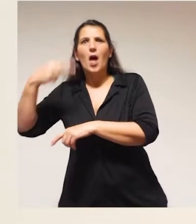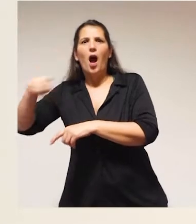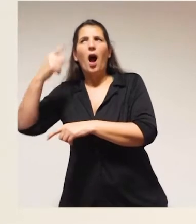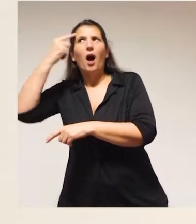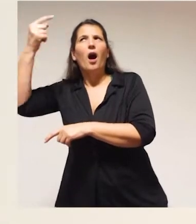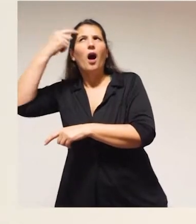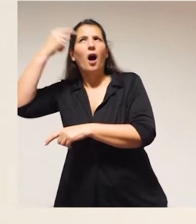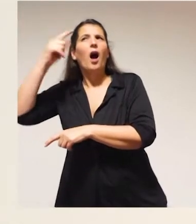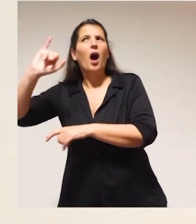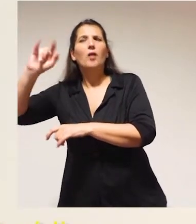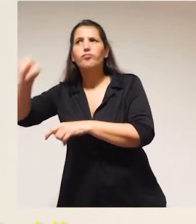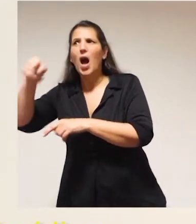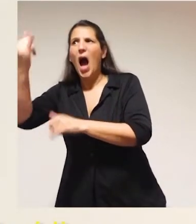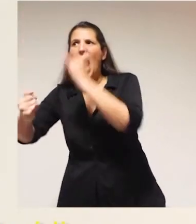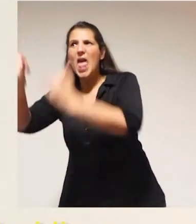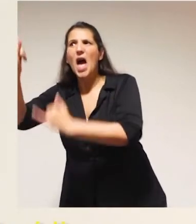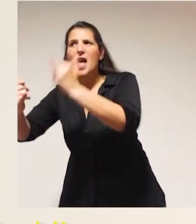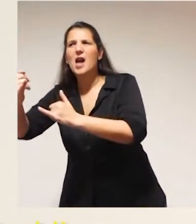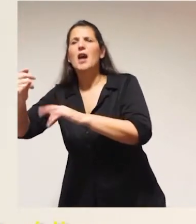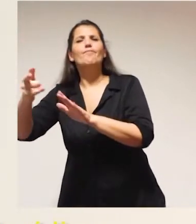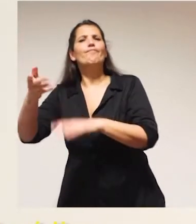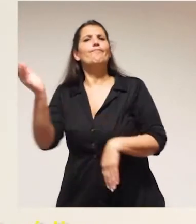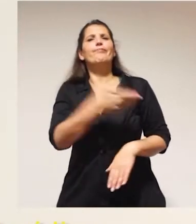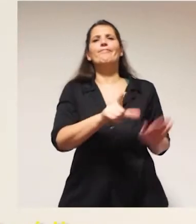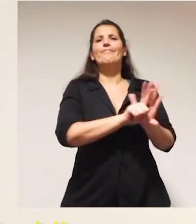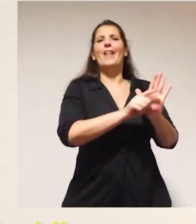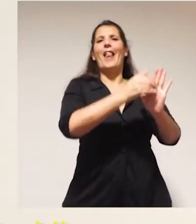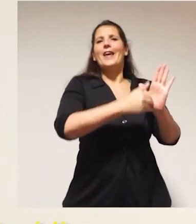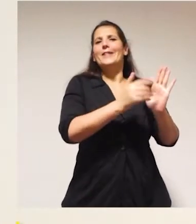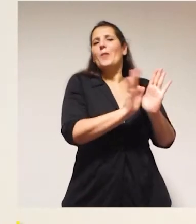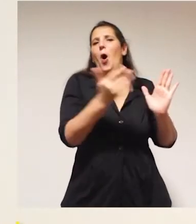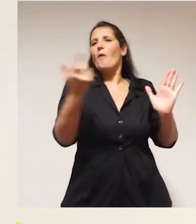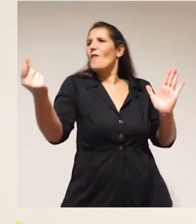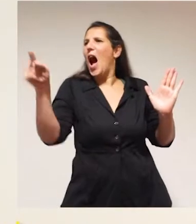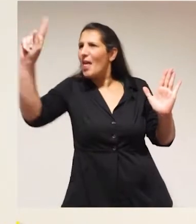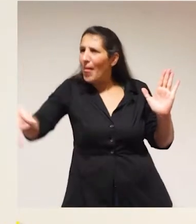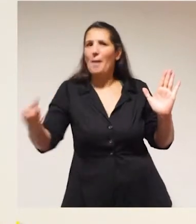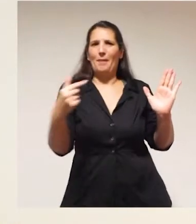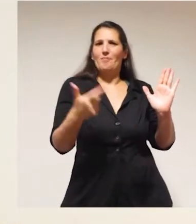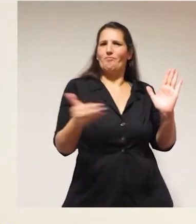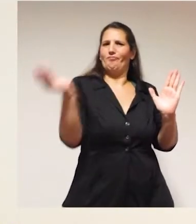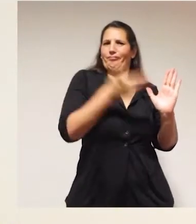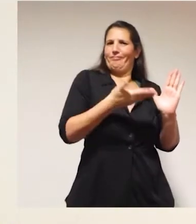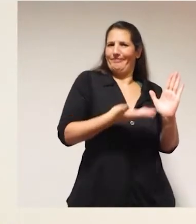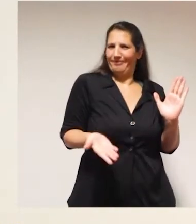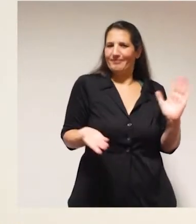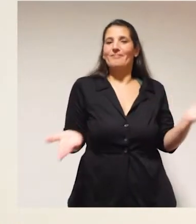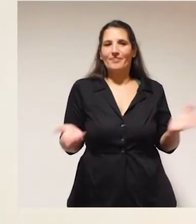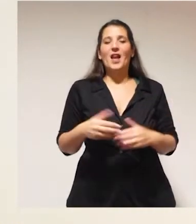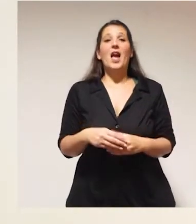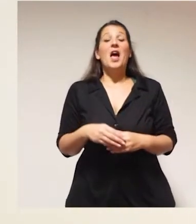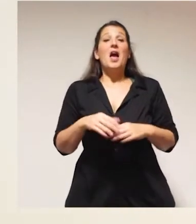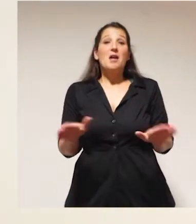una forma de avance sobre la discriminación de orden jurídico, la que ya habíamos mencionado, para la eliminación